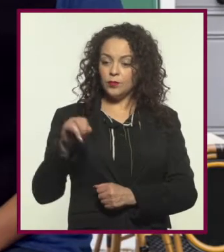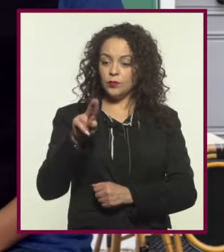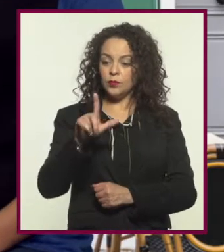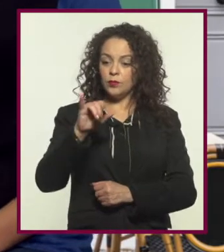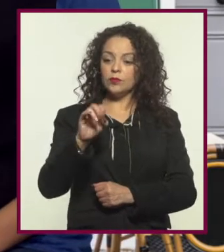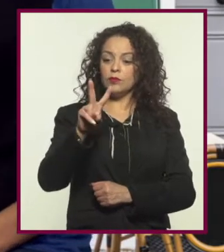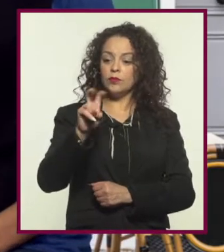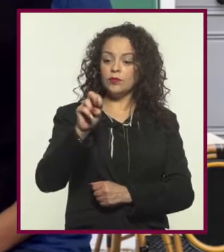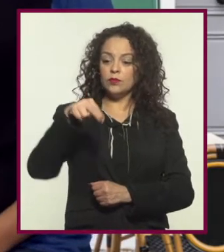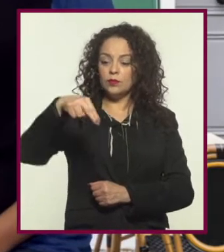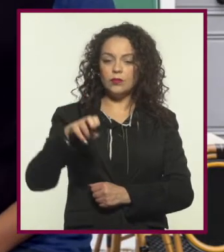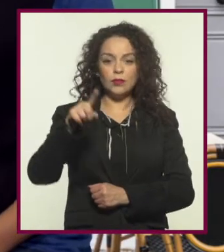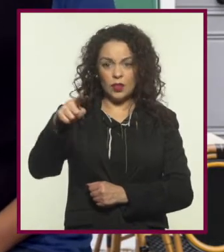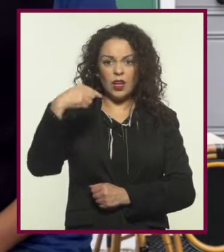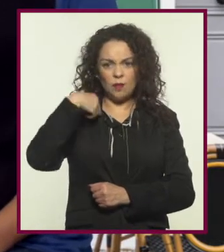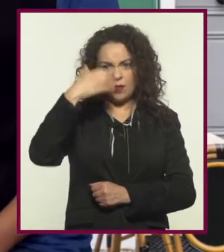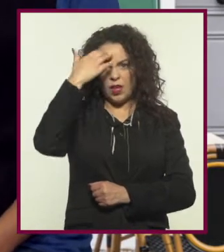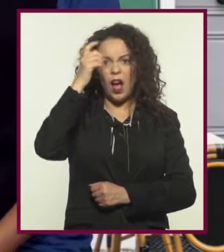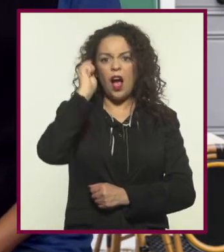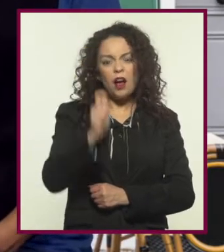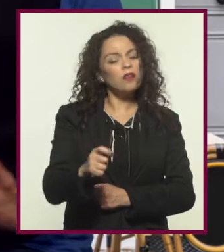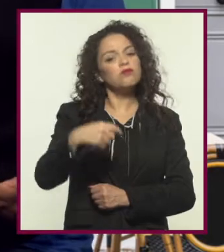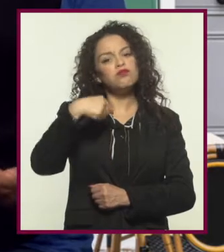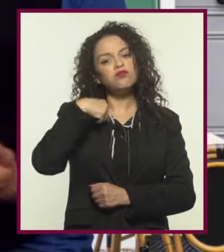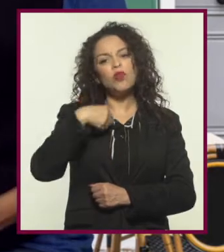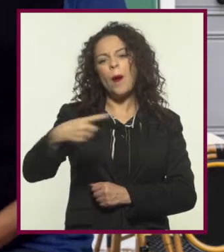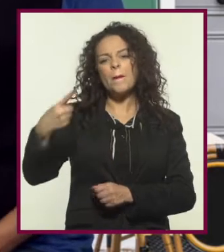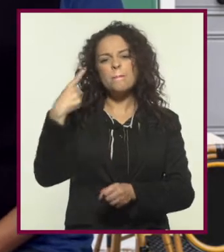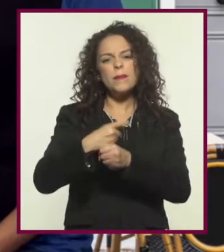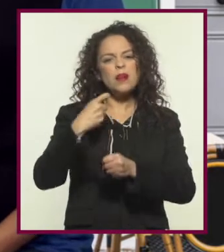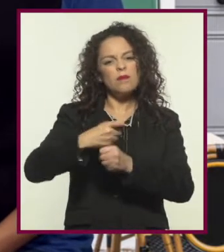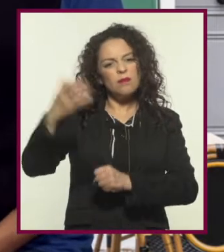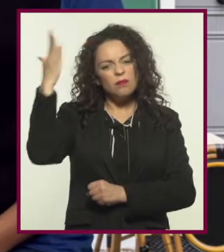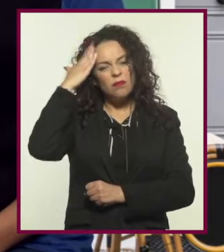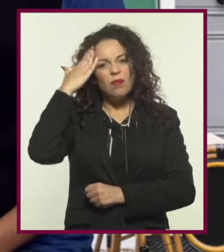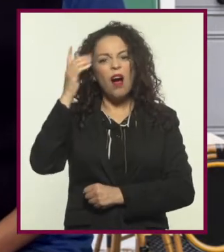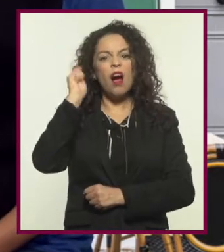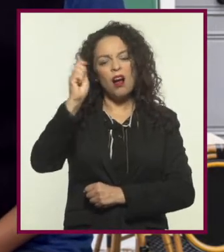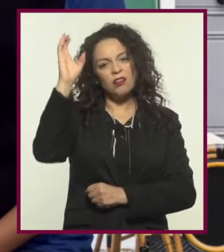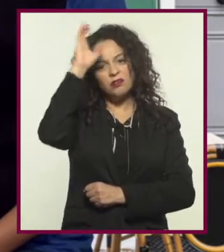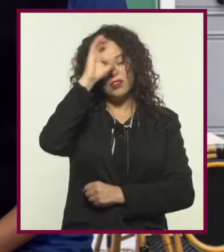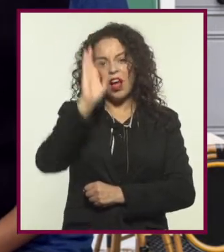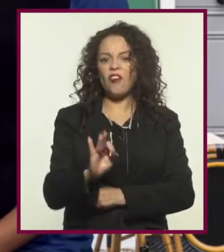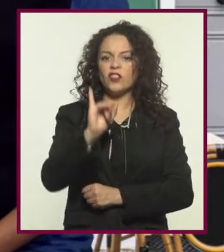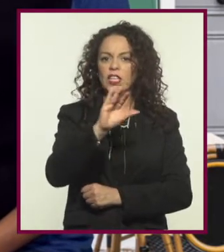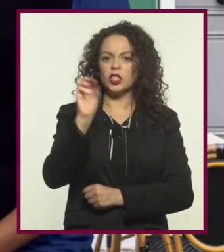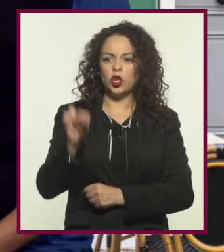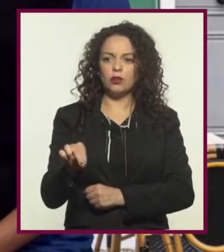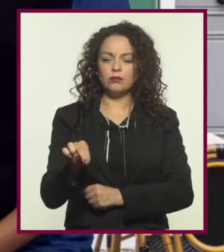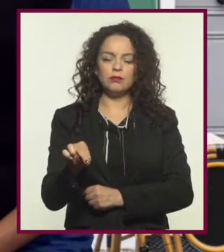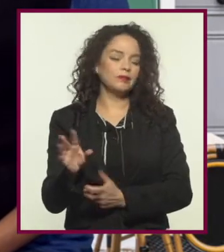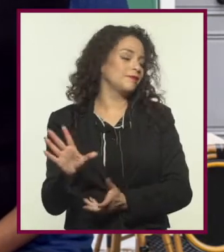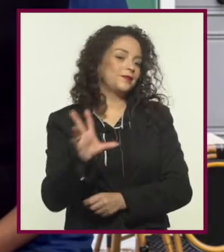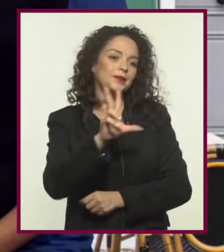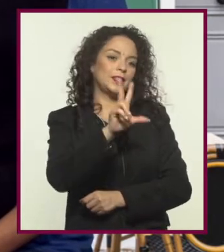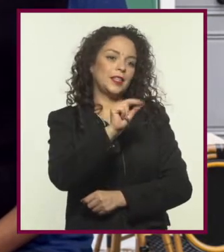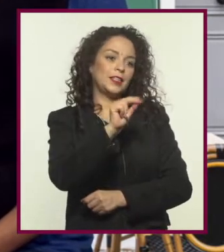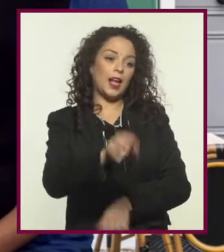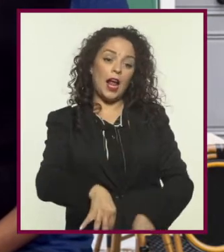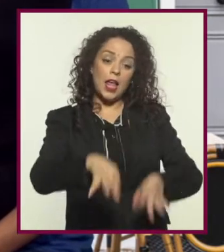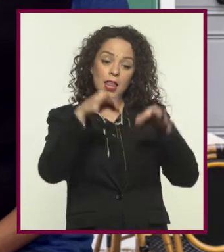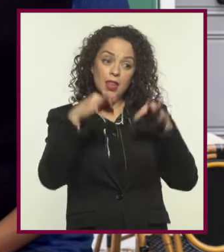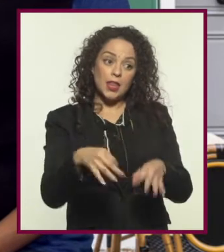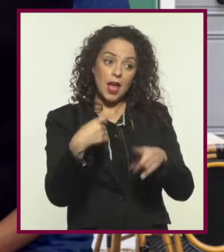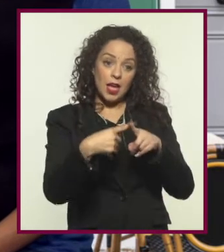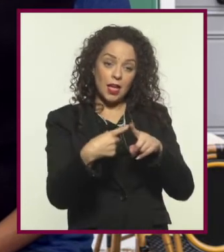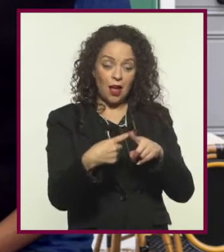Mi nombre es Julio Verne y todos me conocen como el padre de la ciencia ficción. No, no, no, no, no, no. Espera, espera. Todos